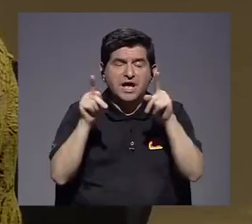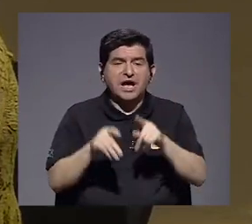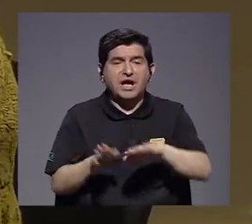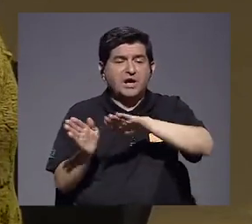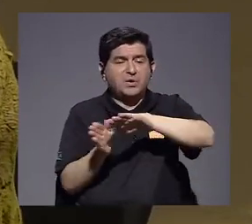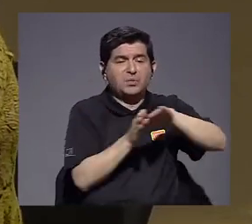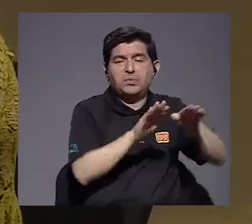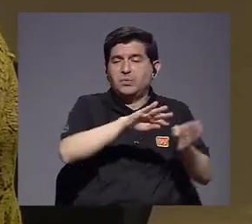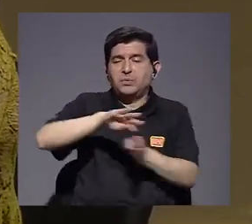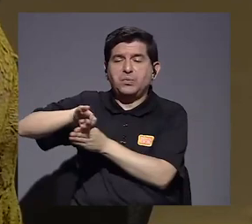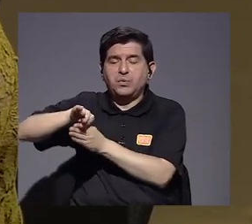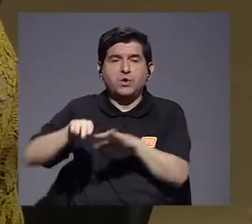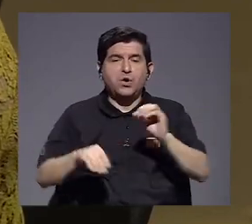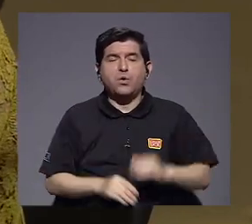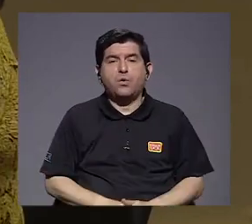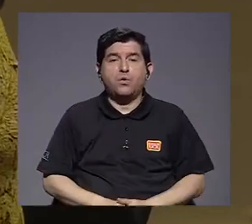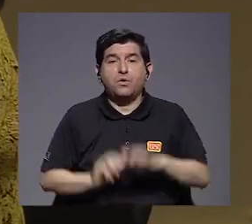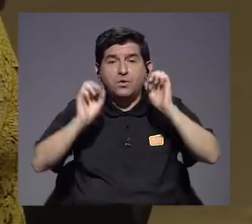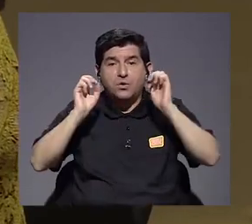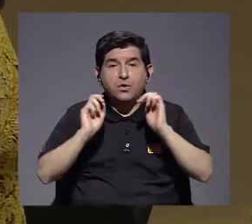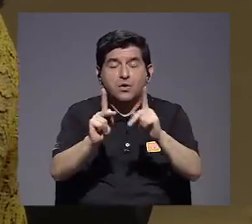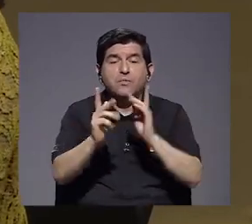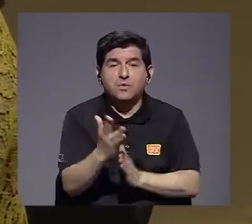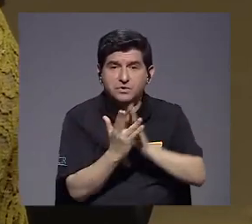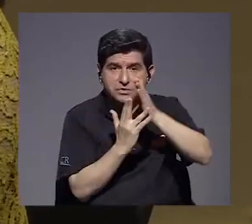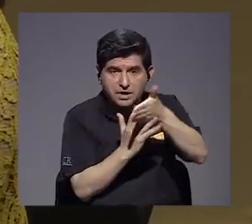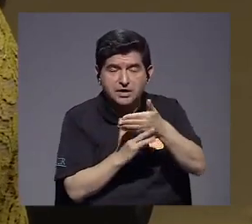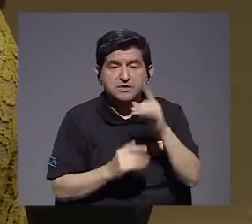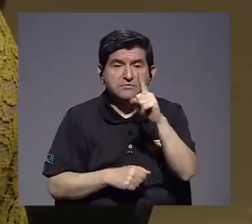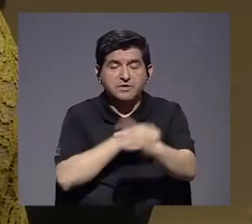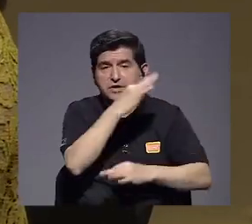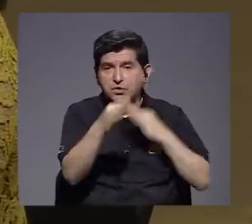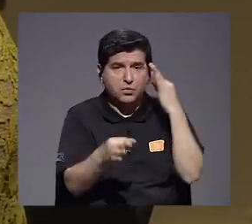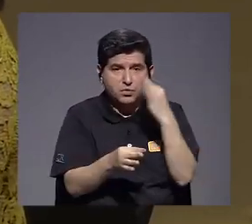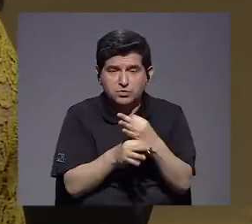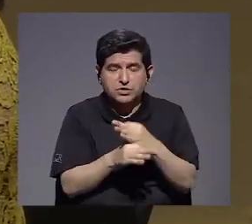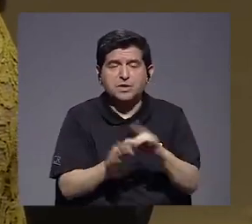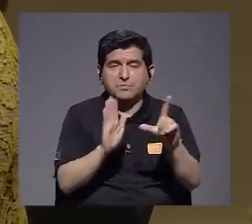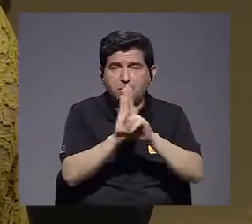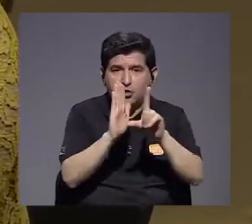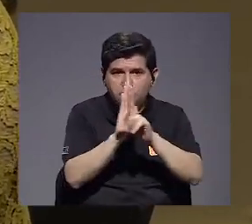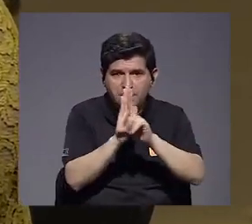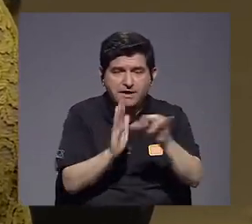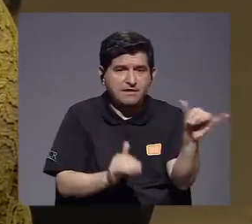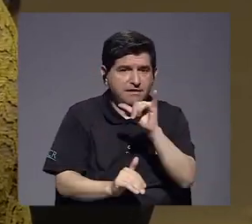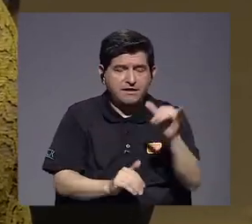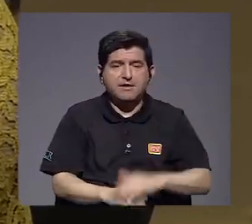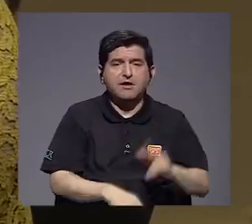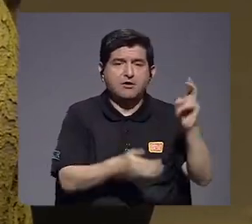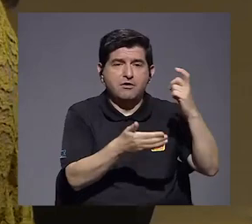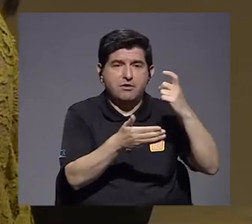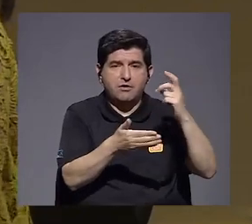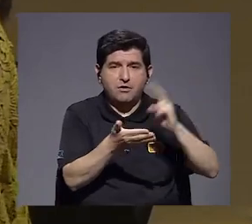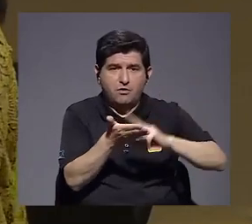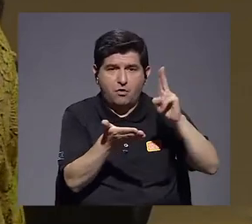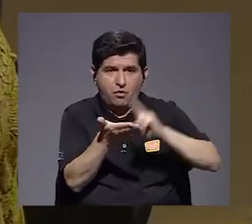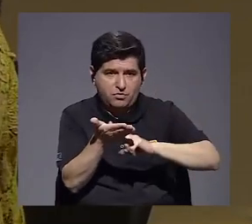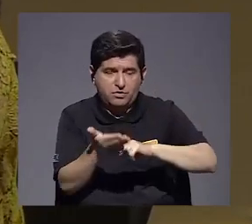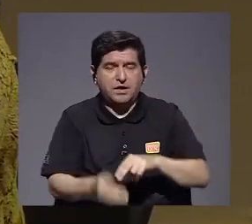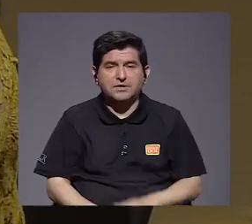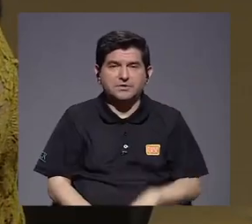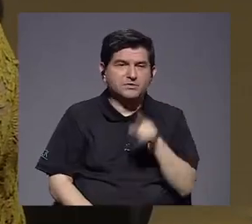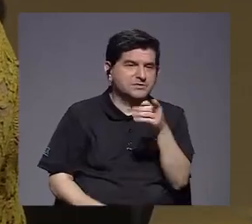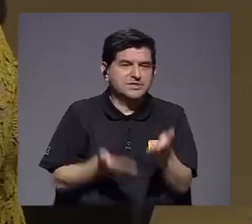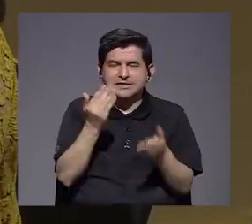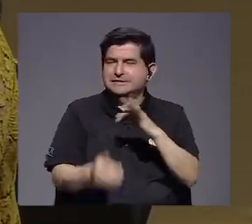personas o si no, se habilita mediante algún tipo de legislación, también contratos que no son